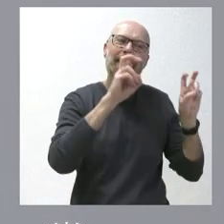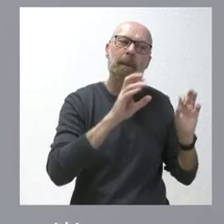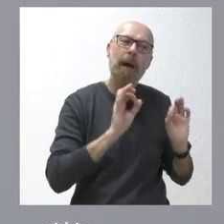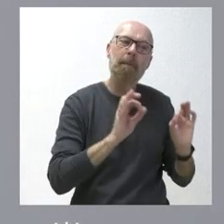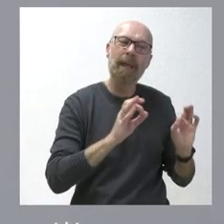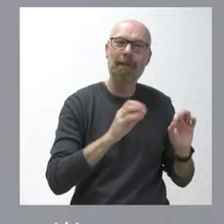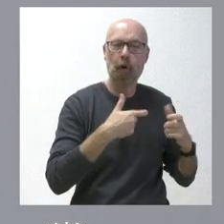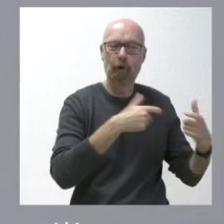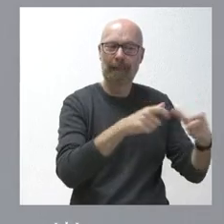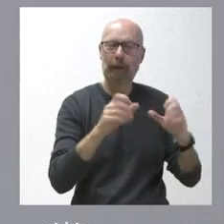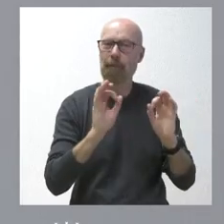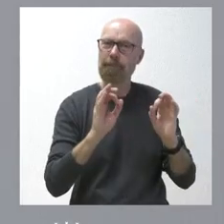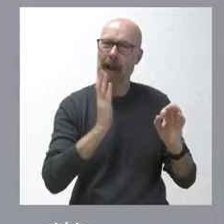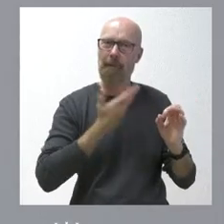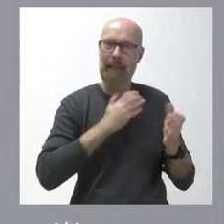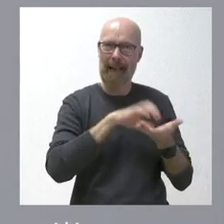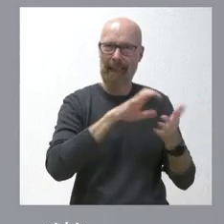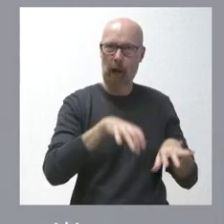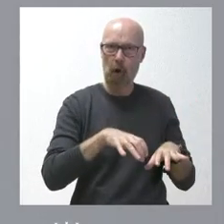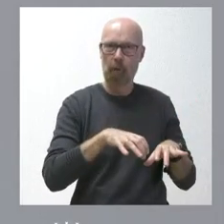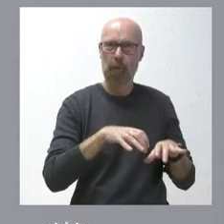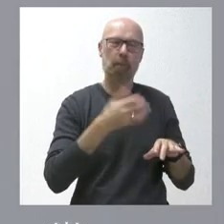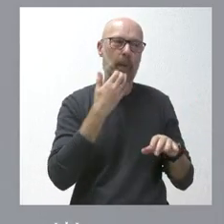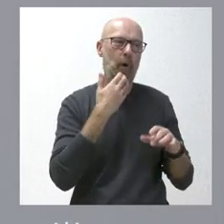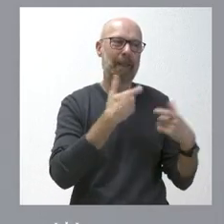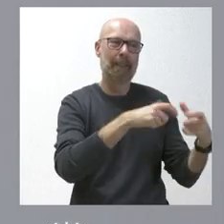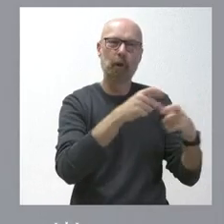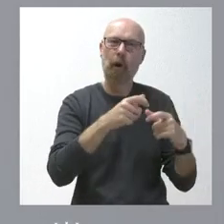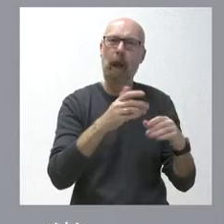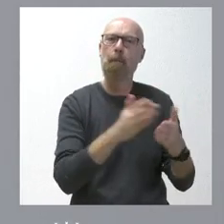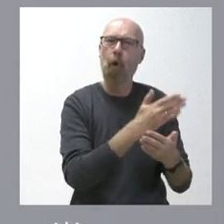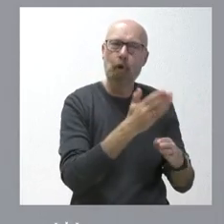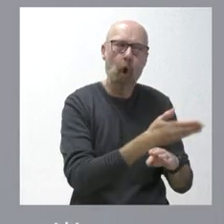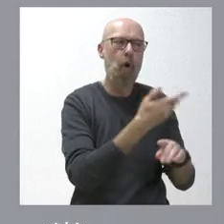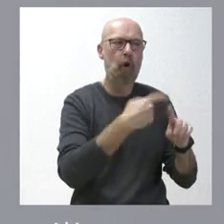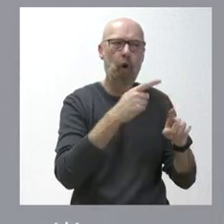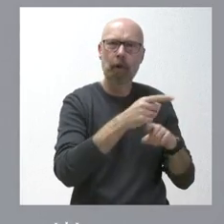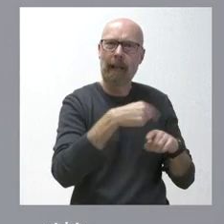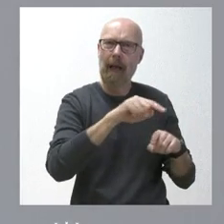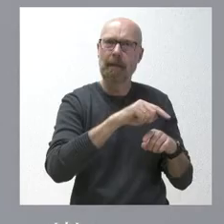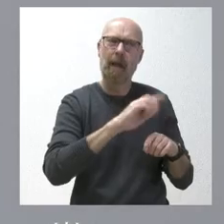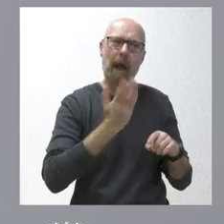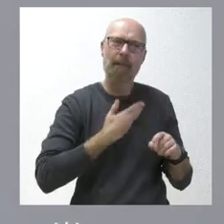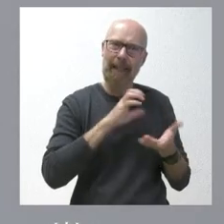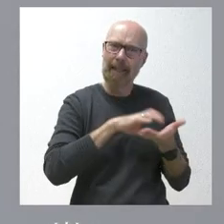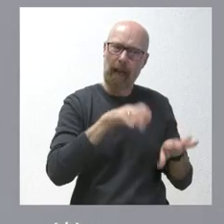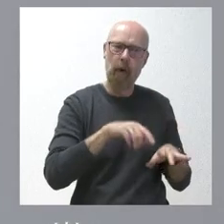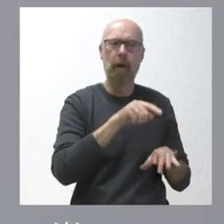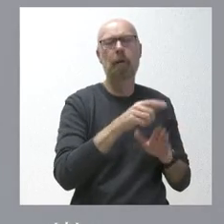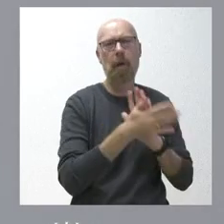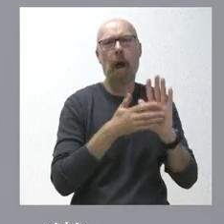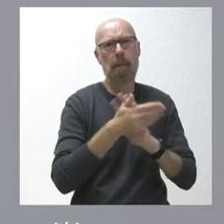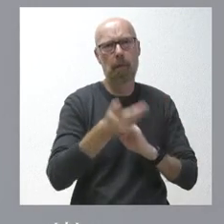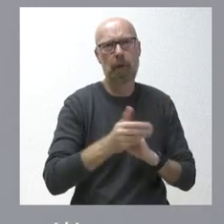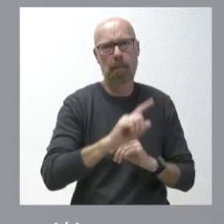sectoriales que afectan a los sectores productivos con alta implantación en nuestra comunidad autónoma y que han sido objeto de